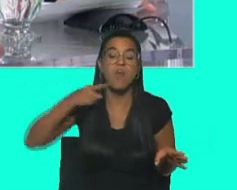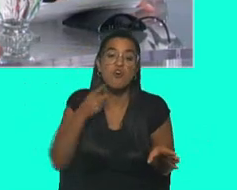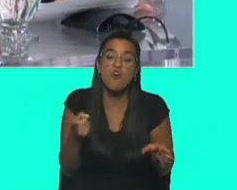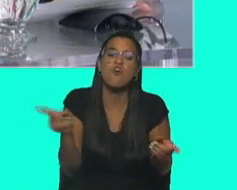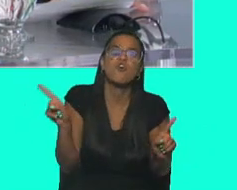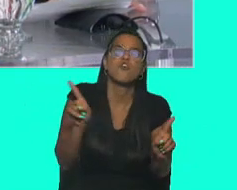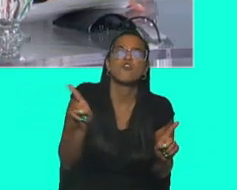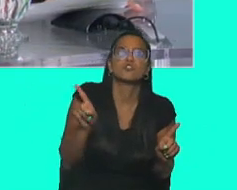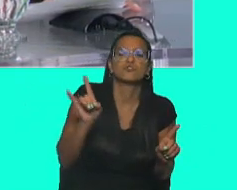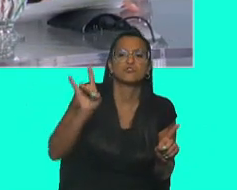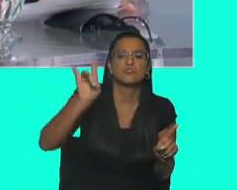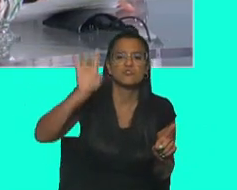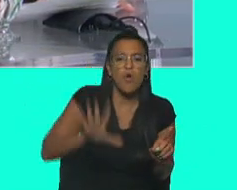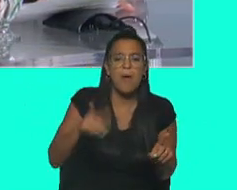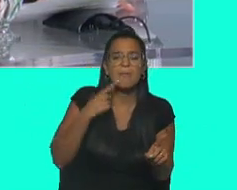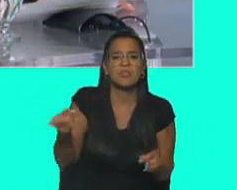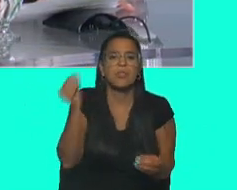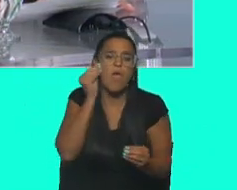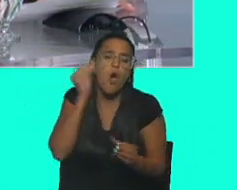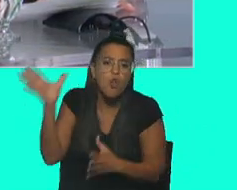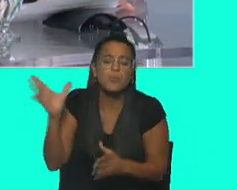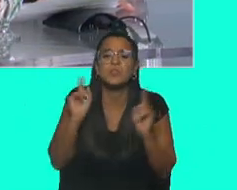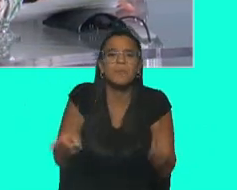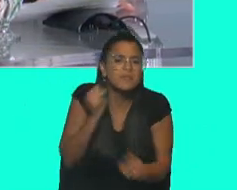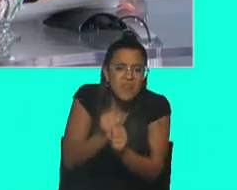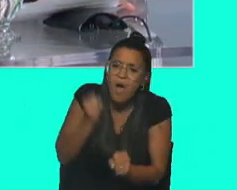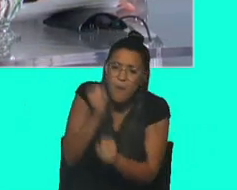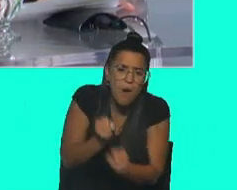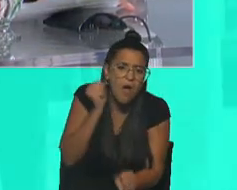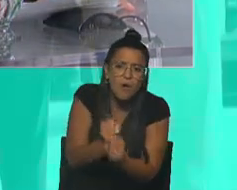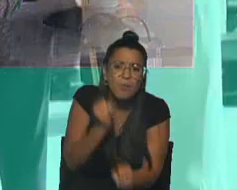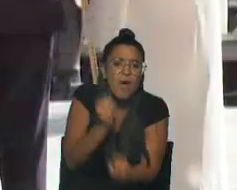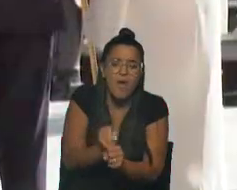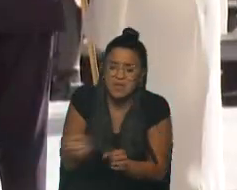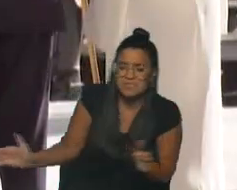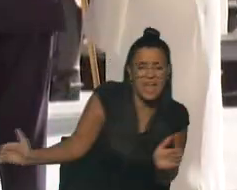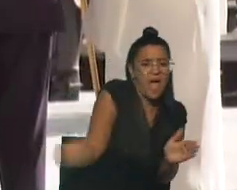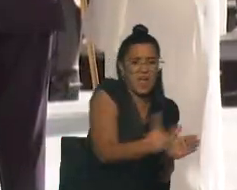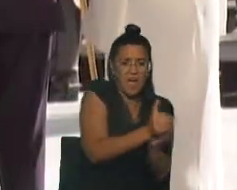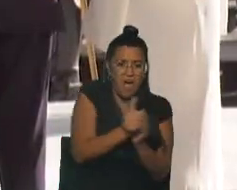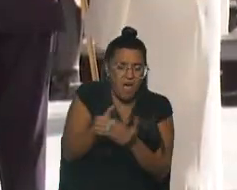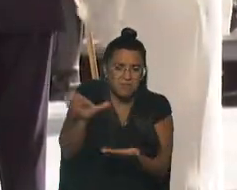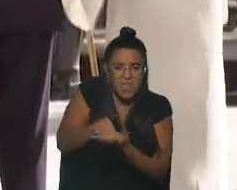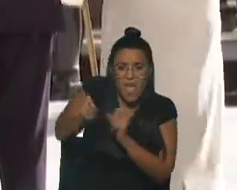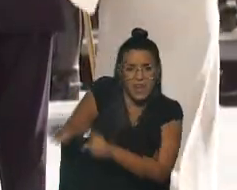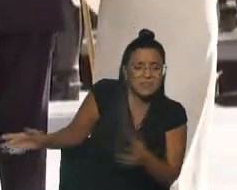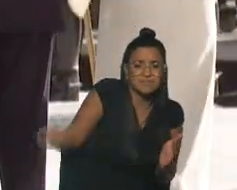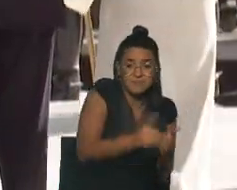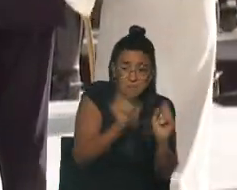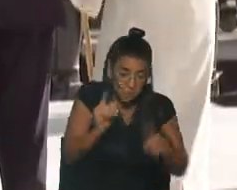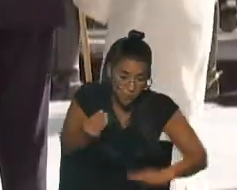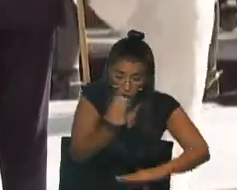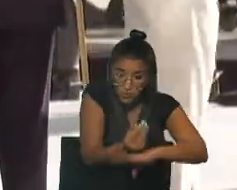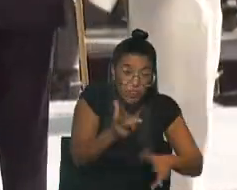de olvido, sino de un trabajo constante para dejarlos sin tierras. Bueno, Lo dijo, apenas